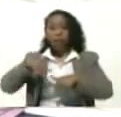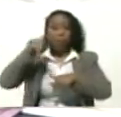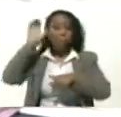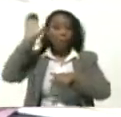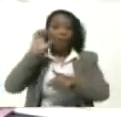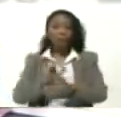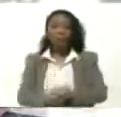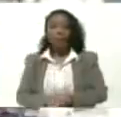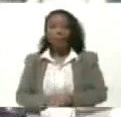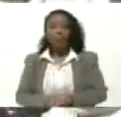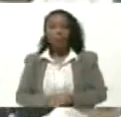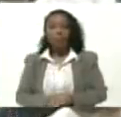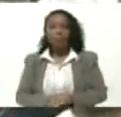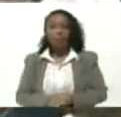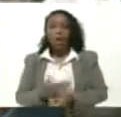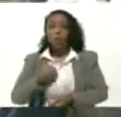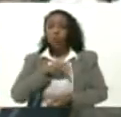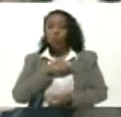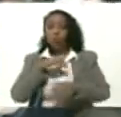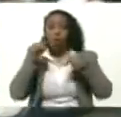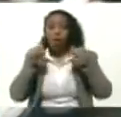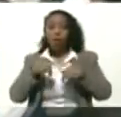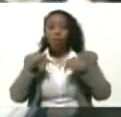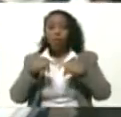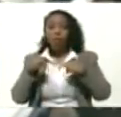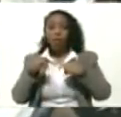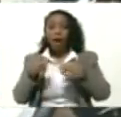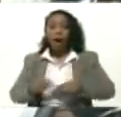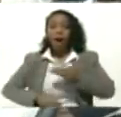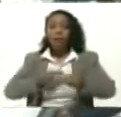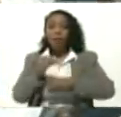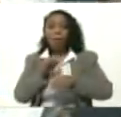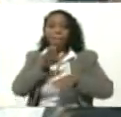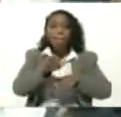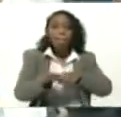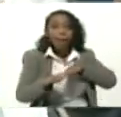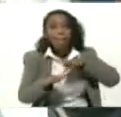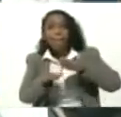Estamos nosotros Dando los pasos